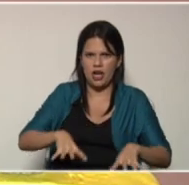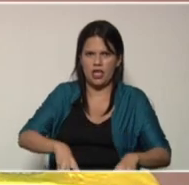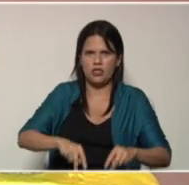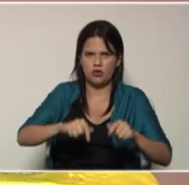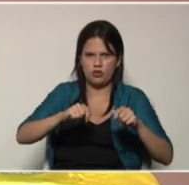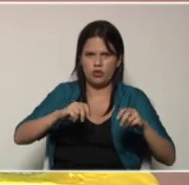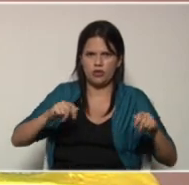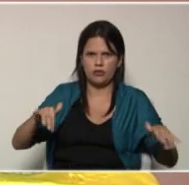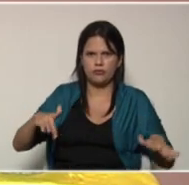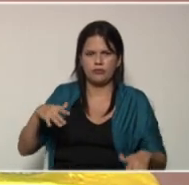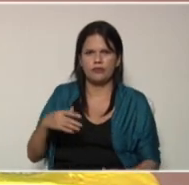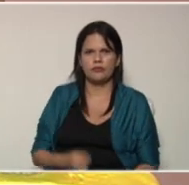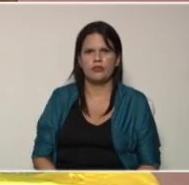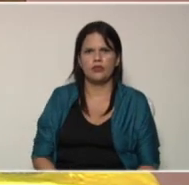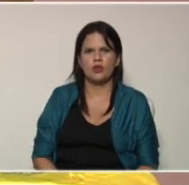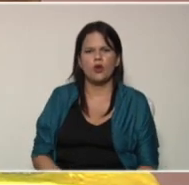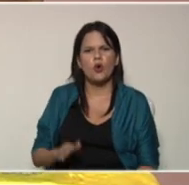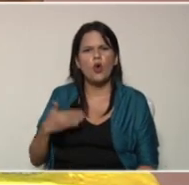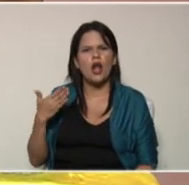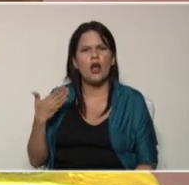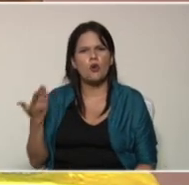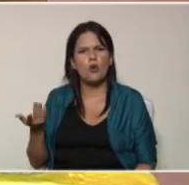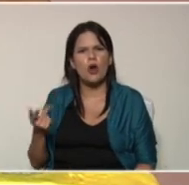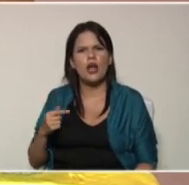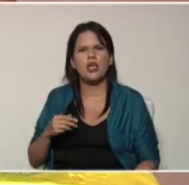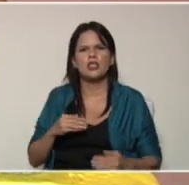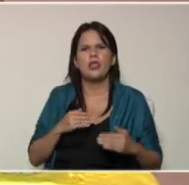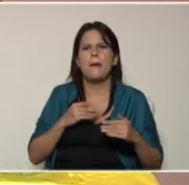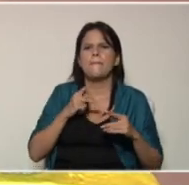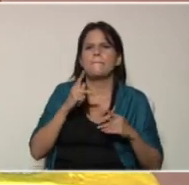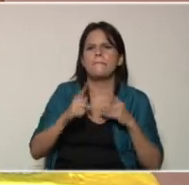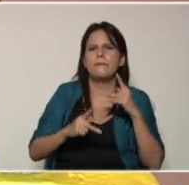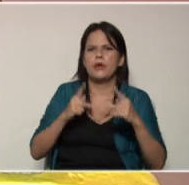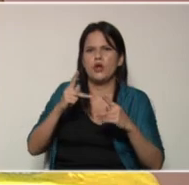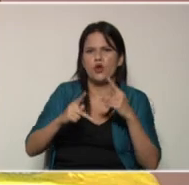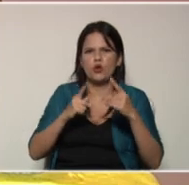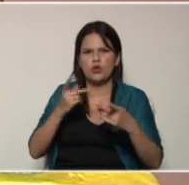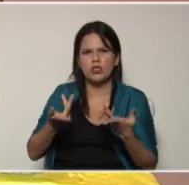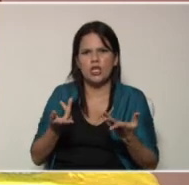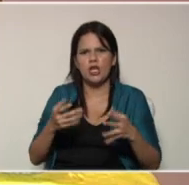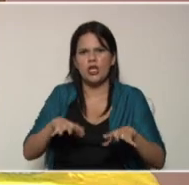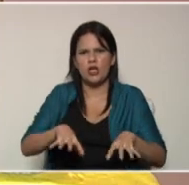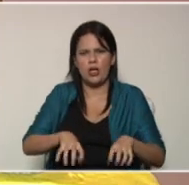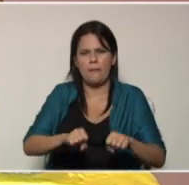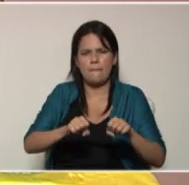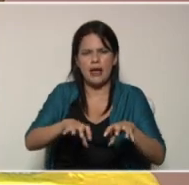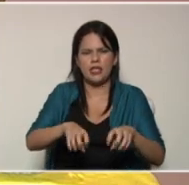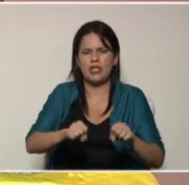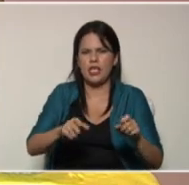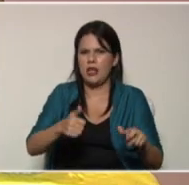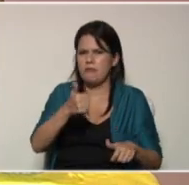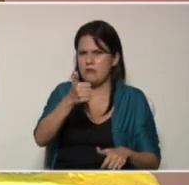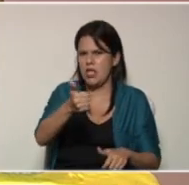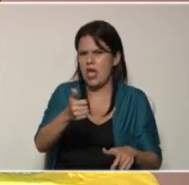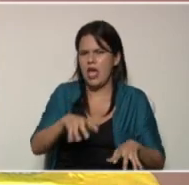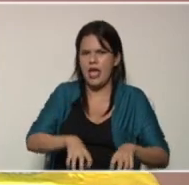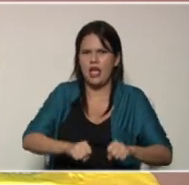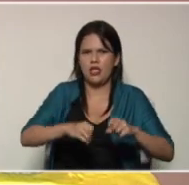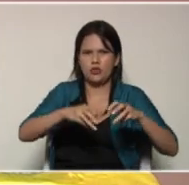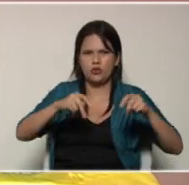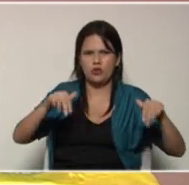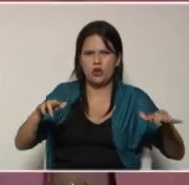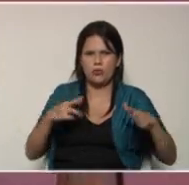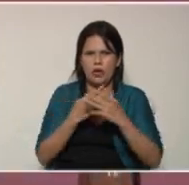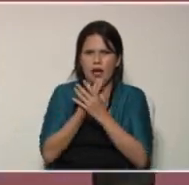californianas con las cuales se produce el humus como por ejemplo la